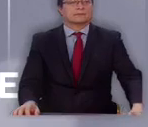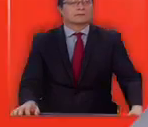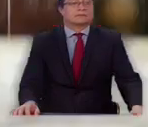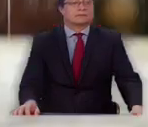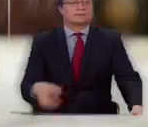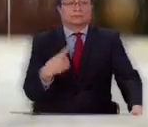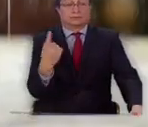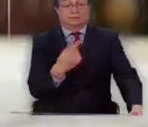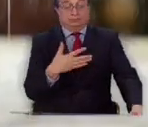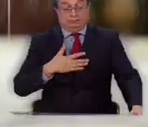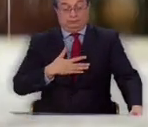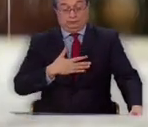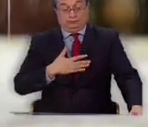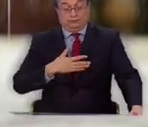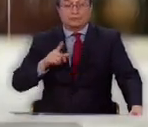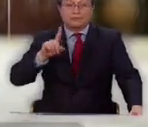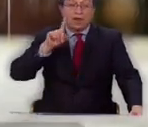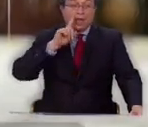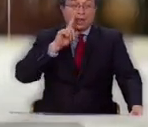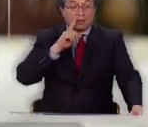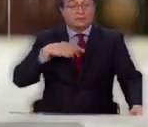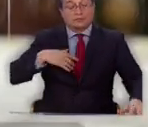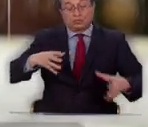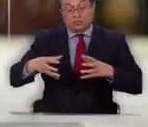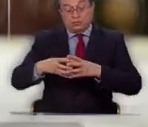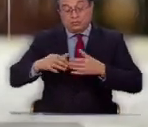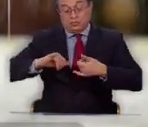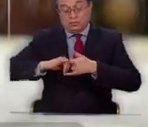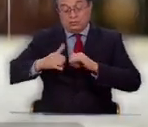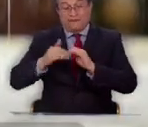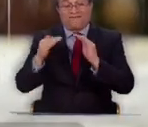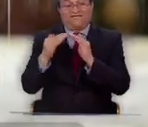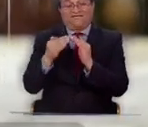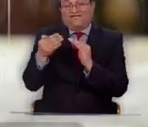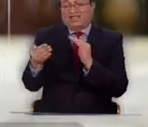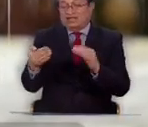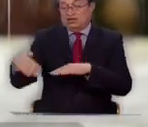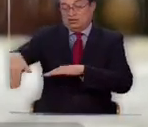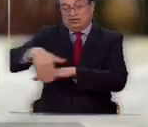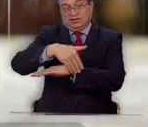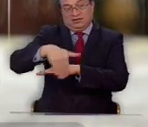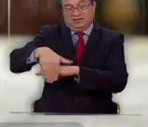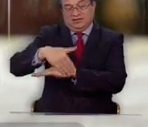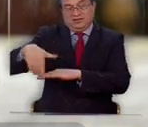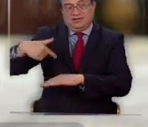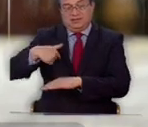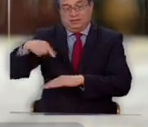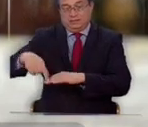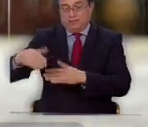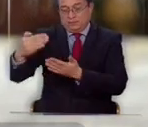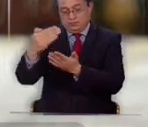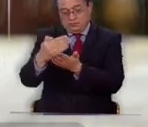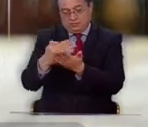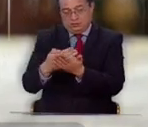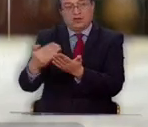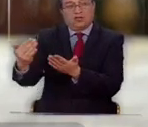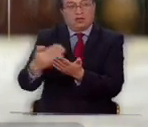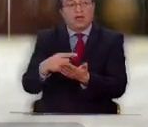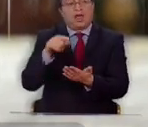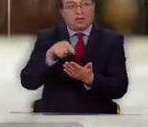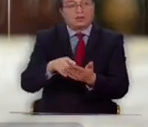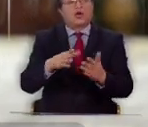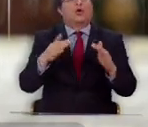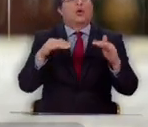Nosotros tenemos un WhatsApp de los vecinos del pasaje. Y ahí llegó esa lista que decía,